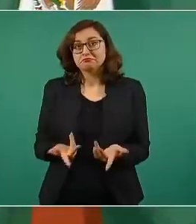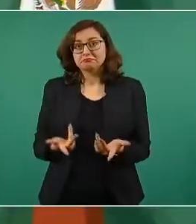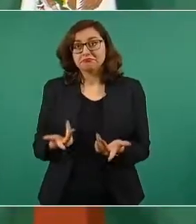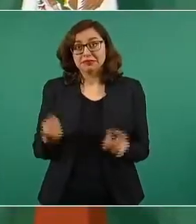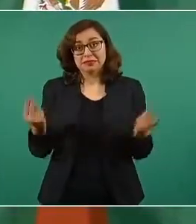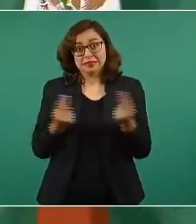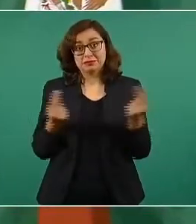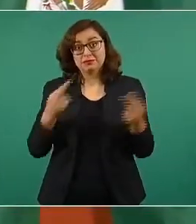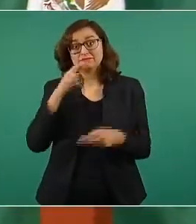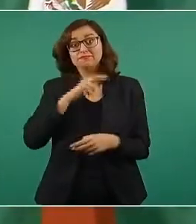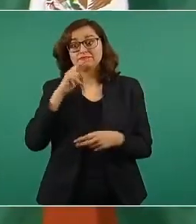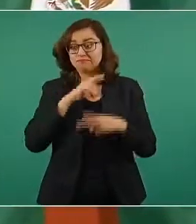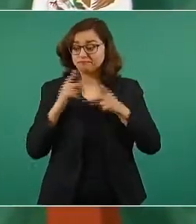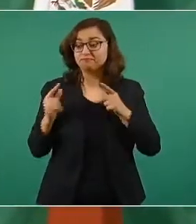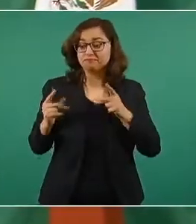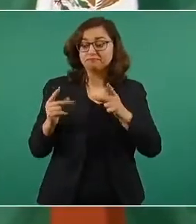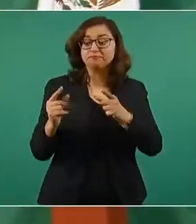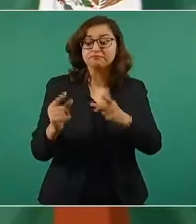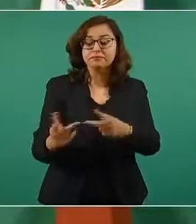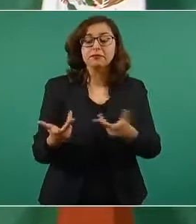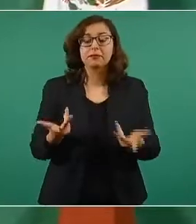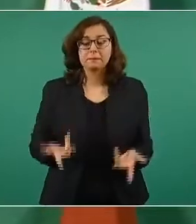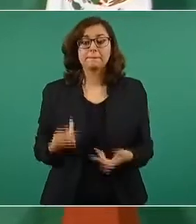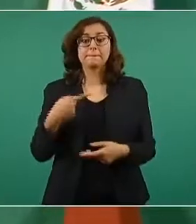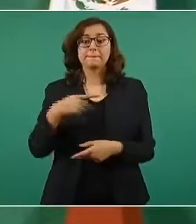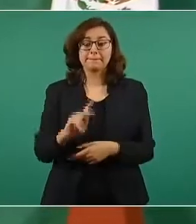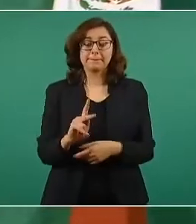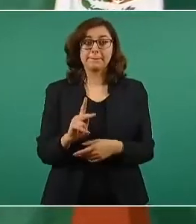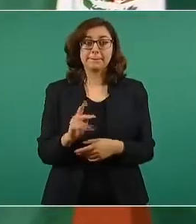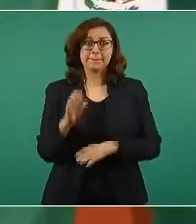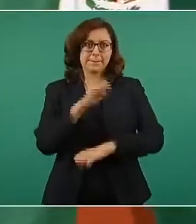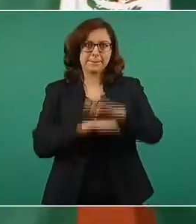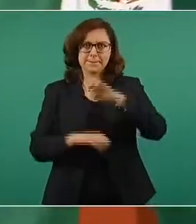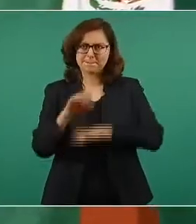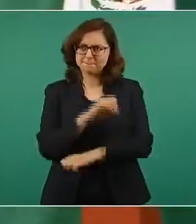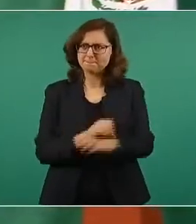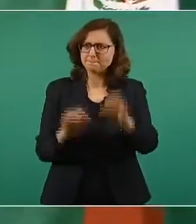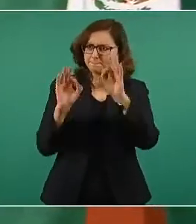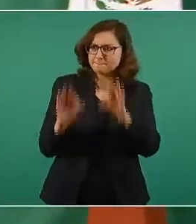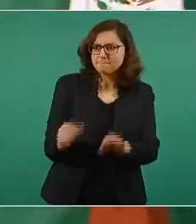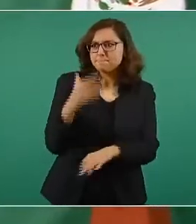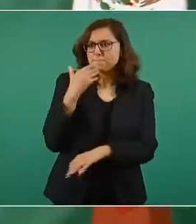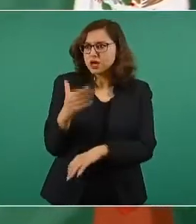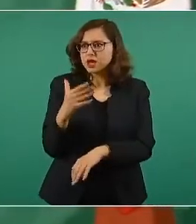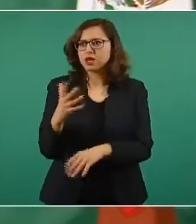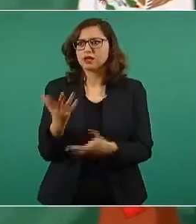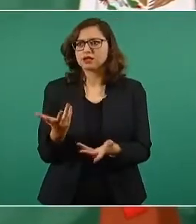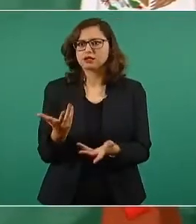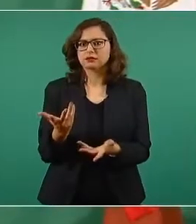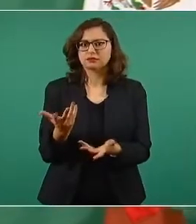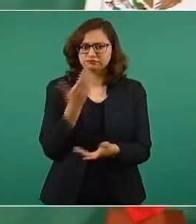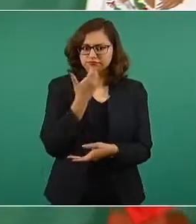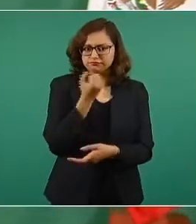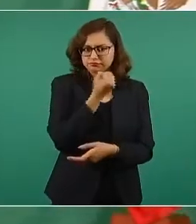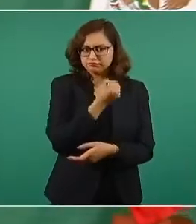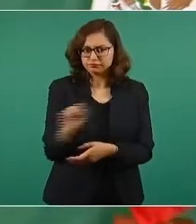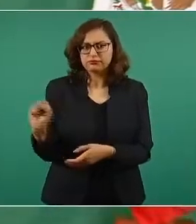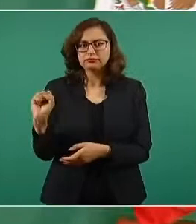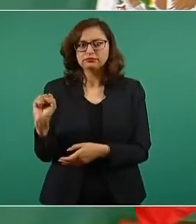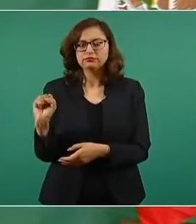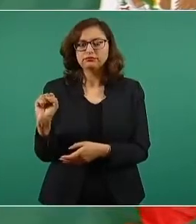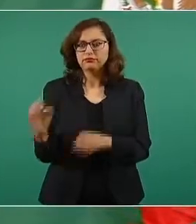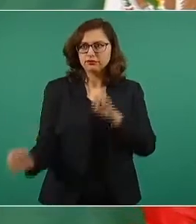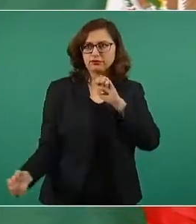que sea gente calificada, empresas calificadas, que no nos